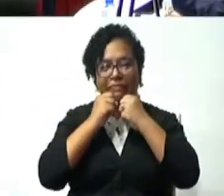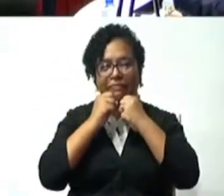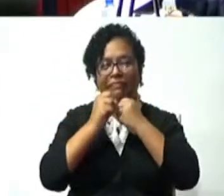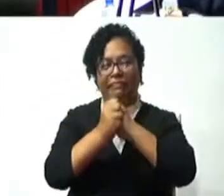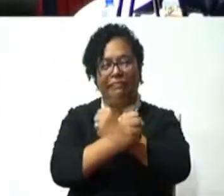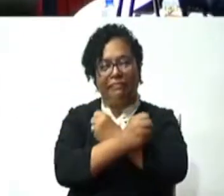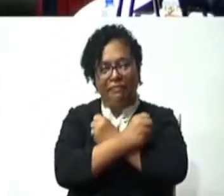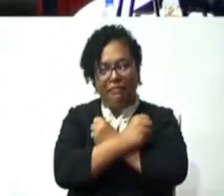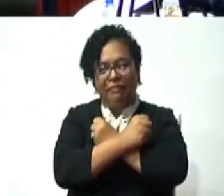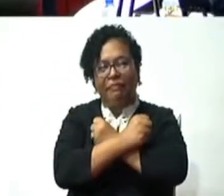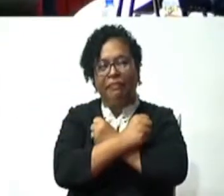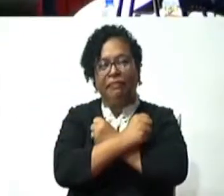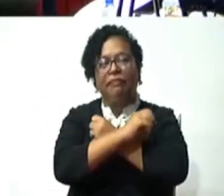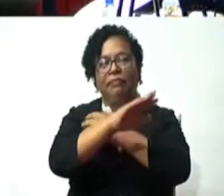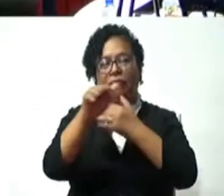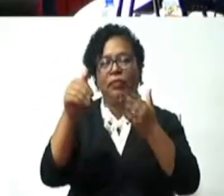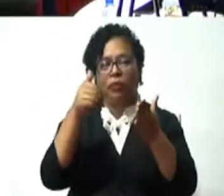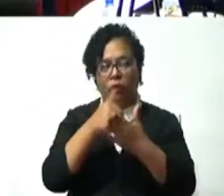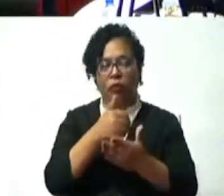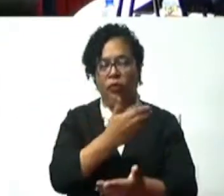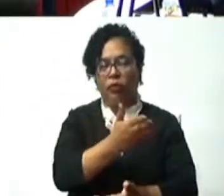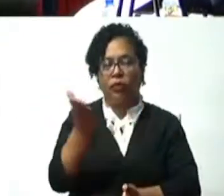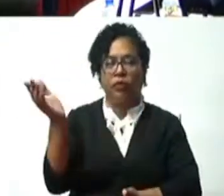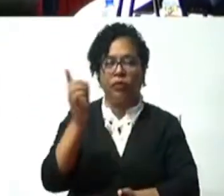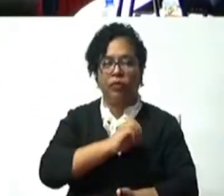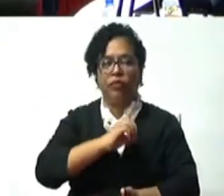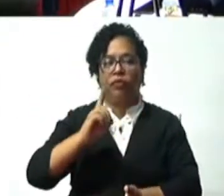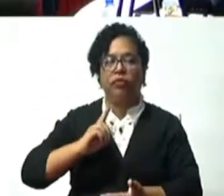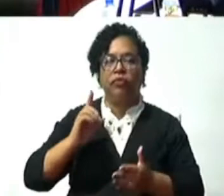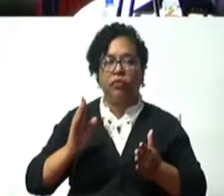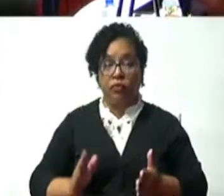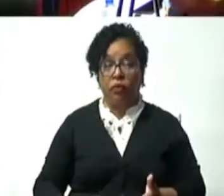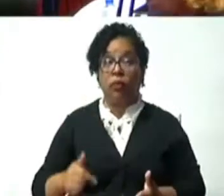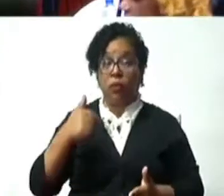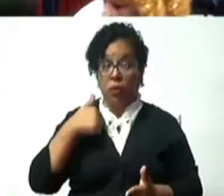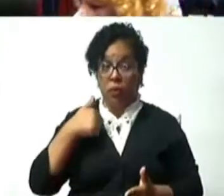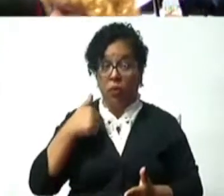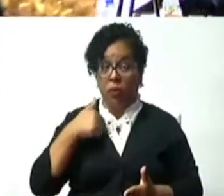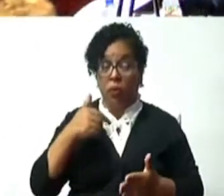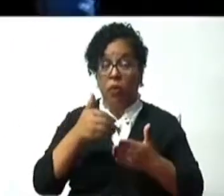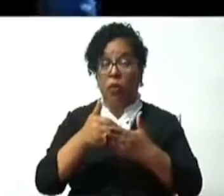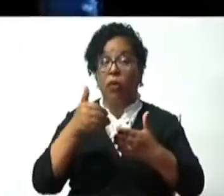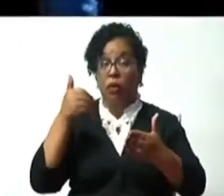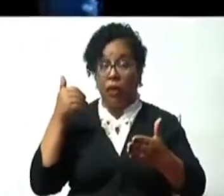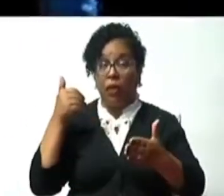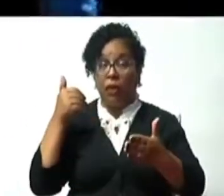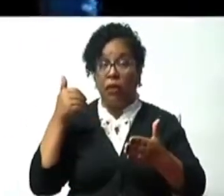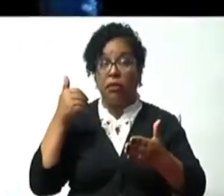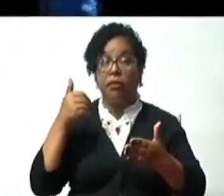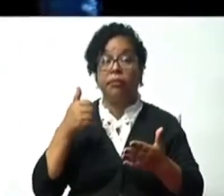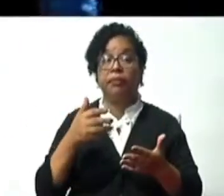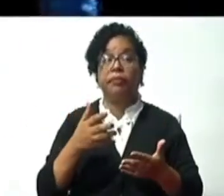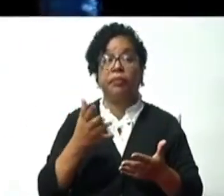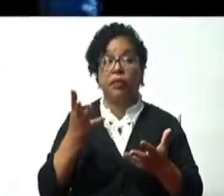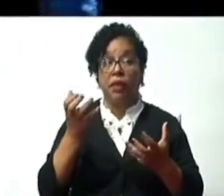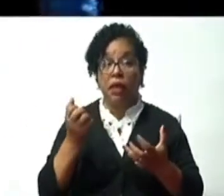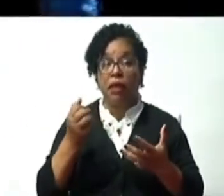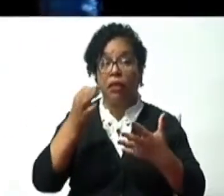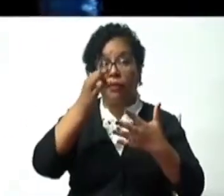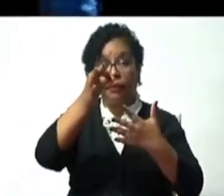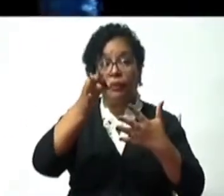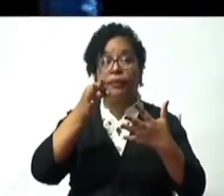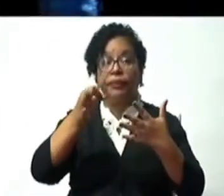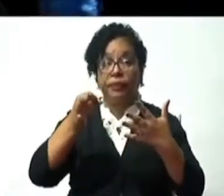colegas en el día de hoy. He tomado este turno previo para informar que en el día de ayer la Junta Central Electoral dictó la